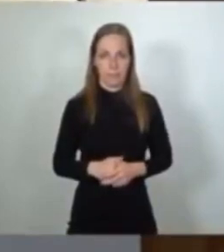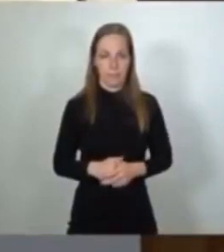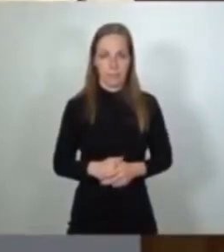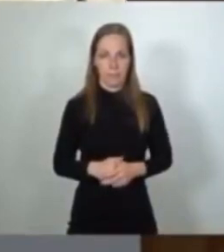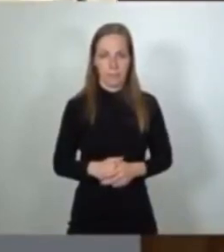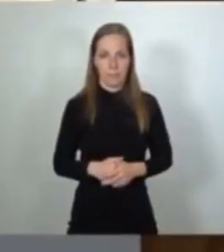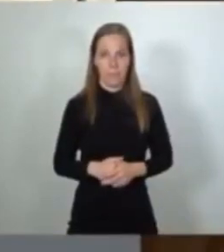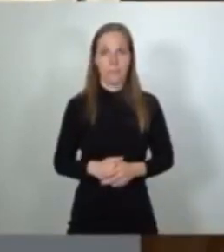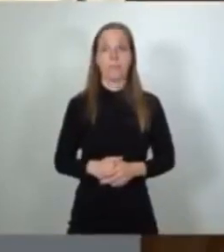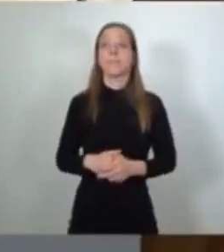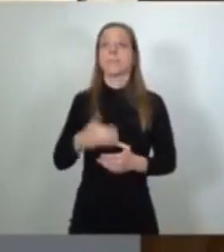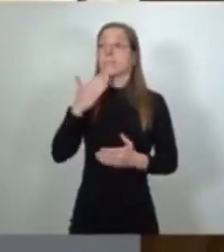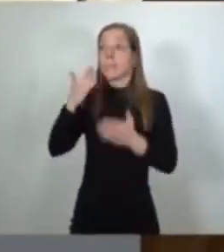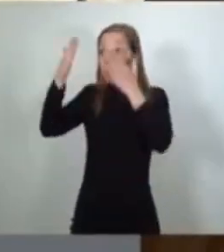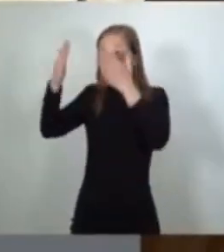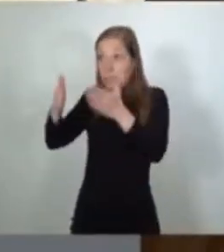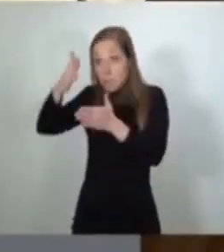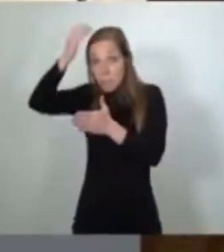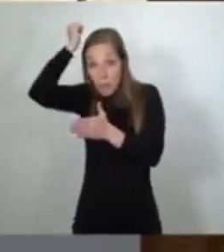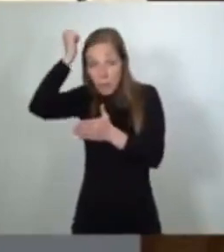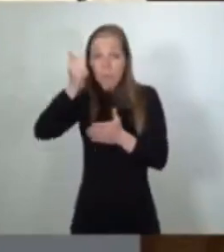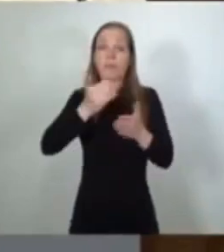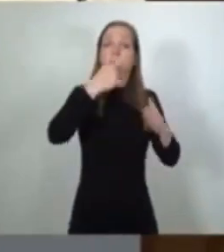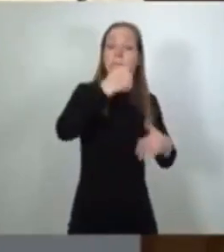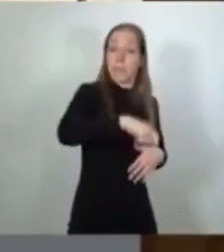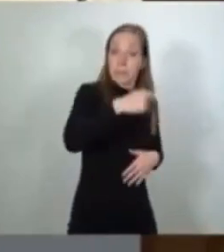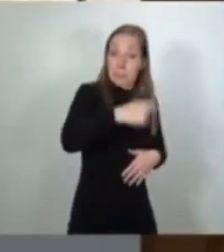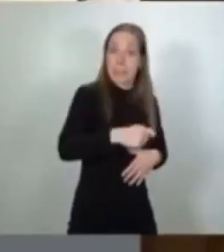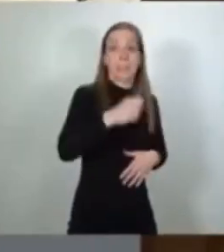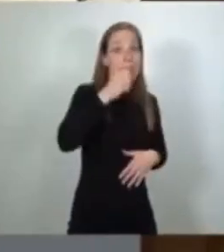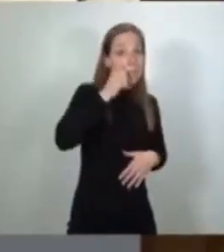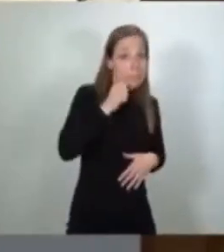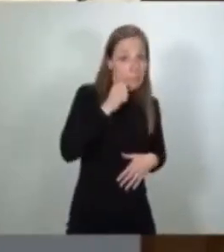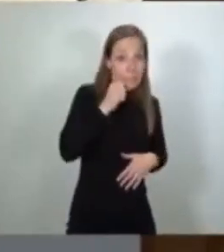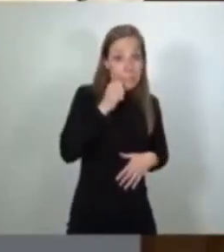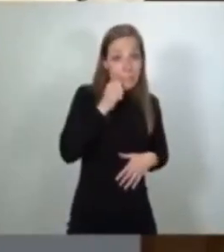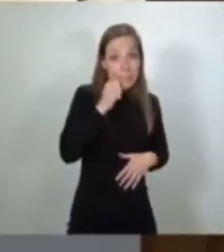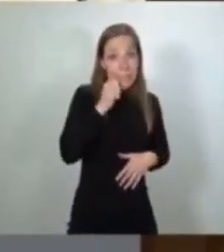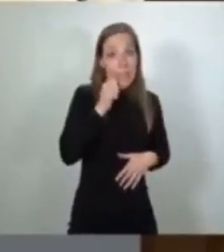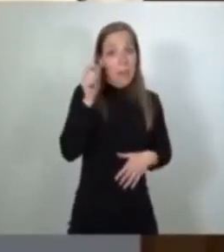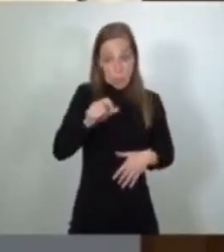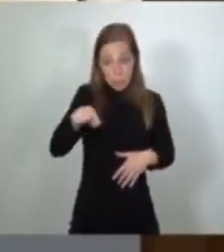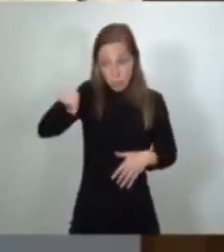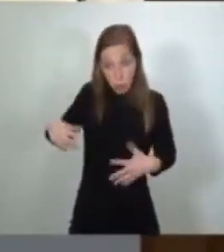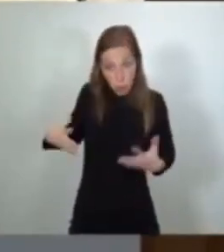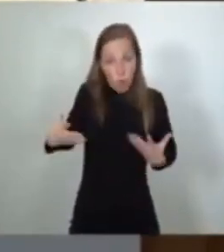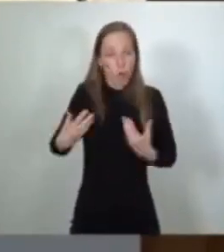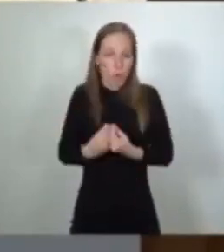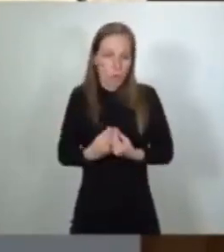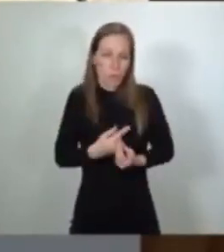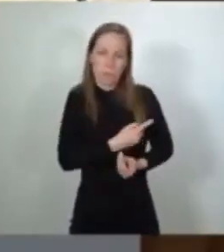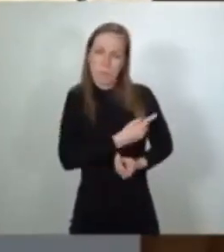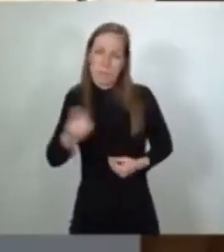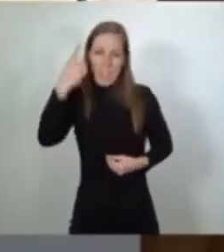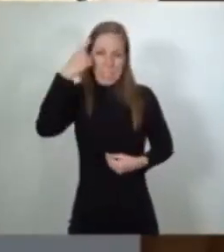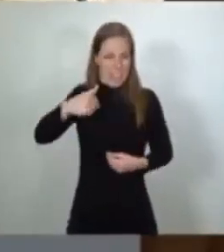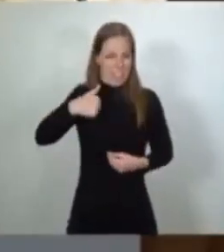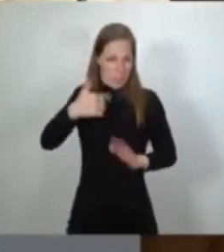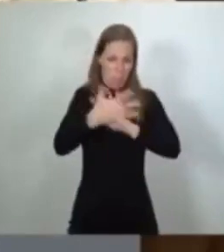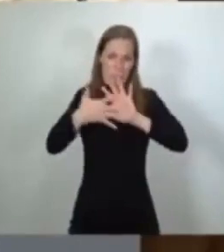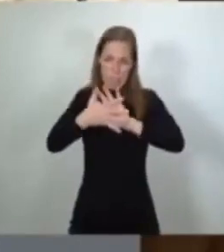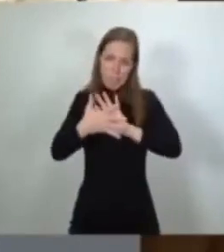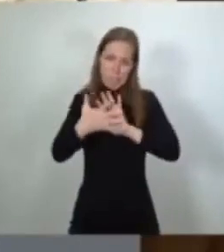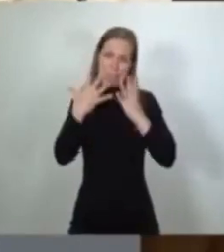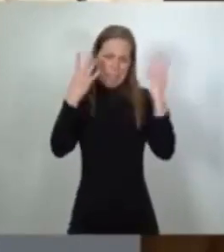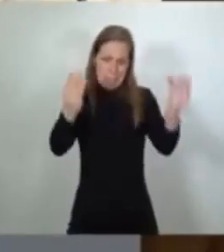Con él y con el presidente Sánchez, las personas que hoy nos acompañan. También sabéis bien de lo que hablo, porque nuestra